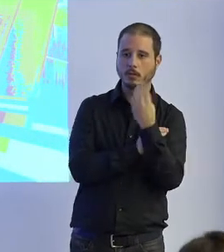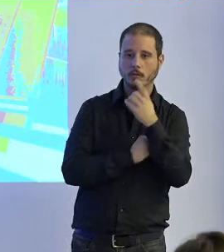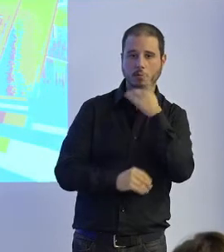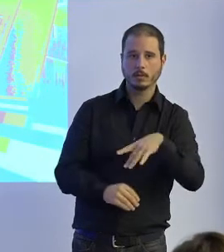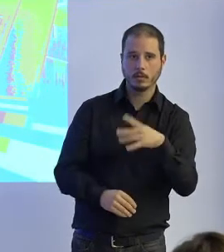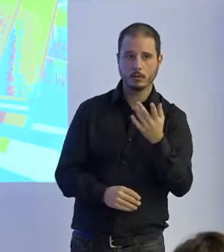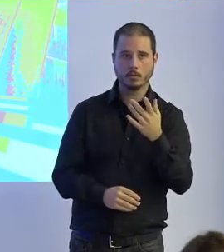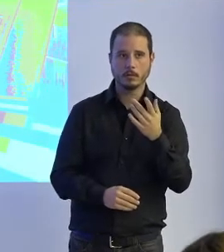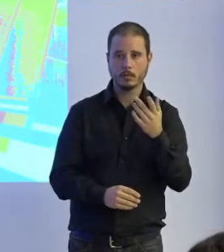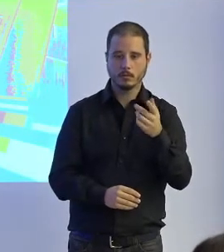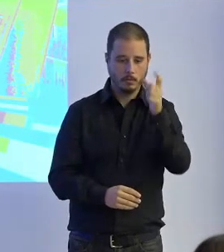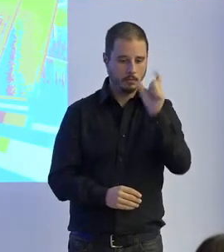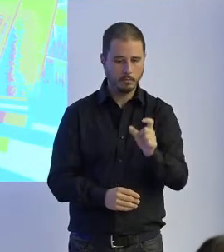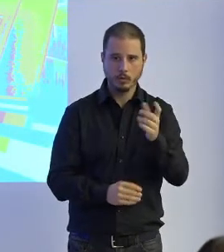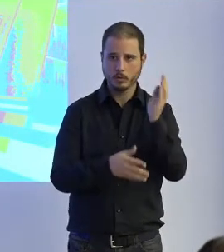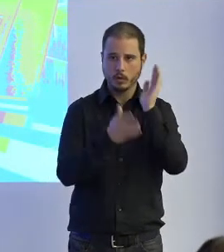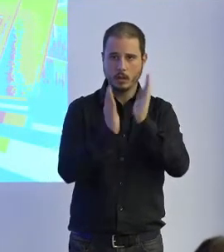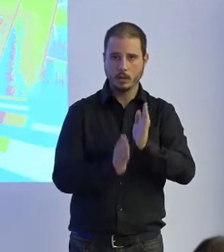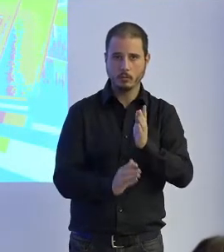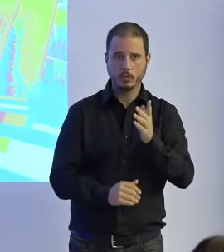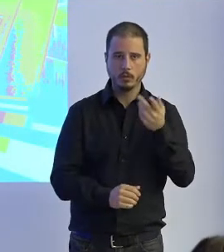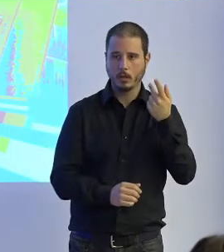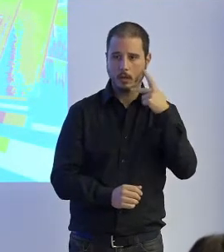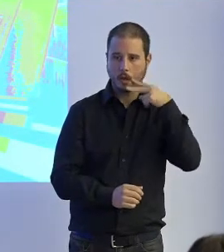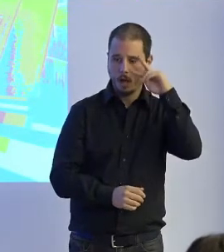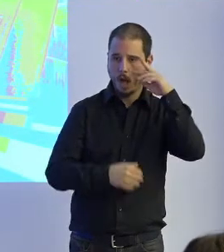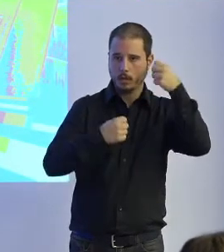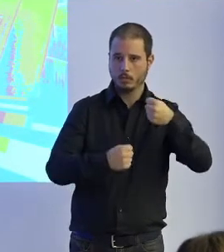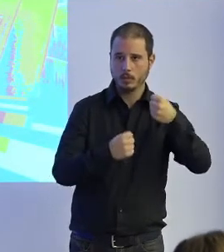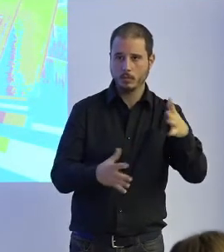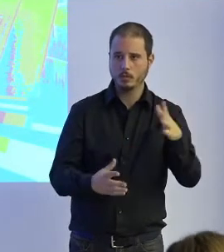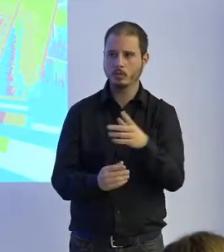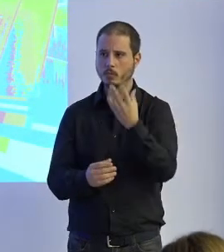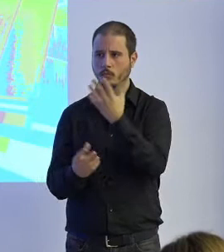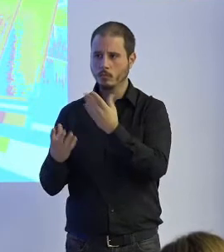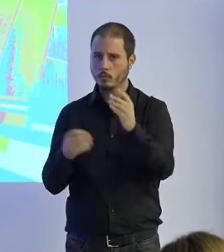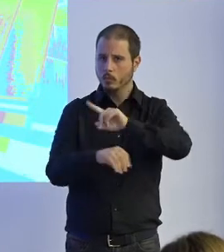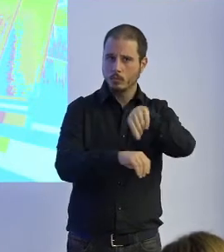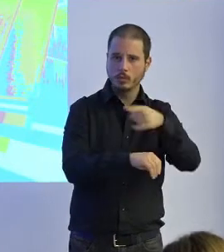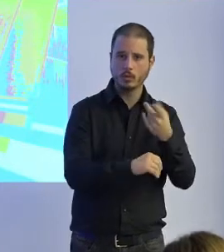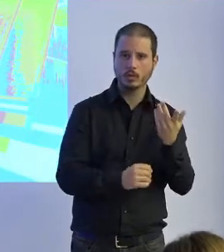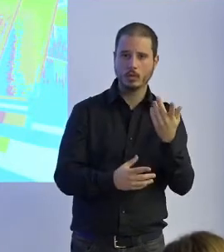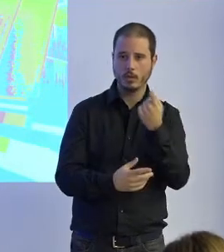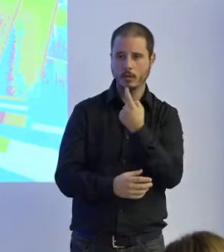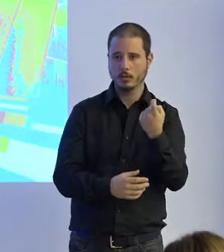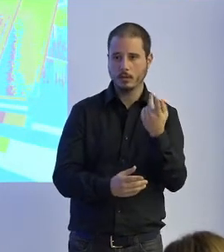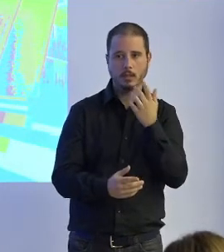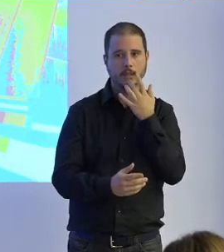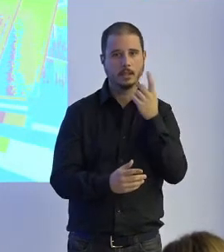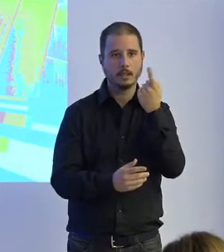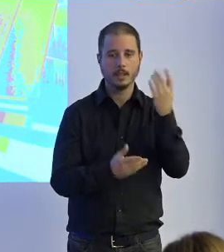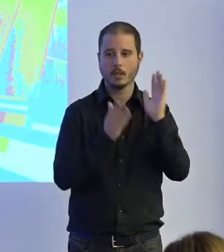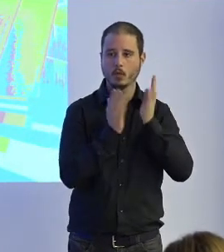un terapeuta yo quisiera que cuidara pero necesito un terapeuta muchas horas del día entonces bueno ahí yo les encuentro una